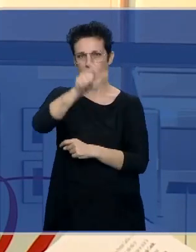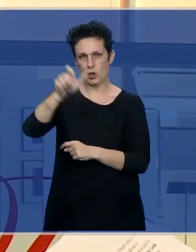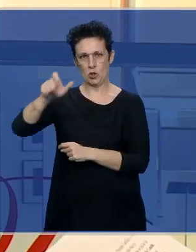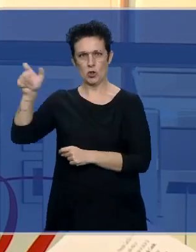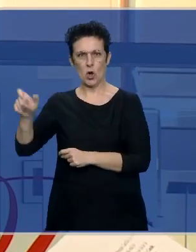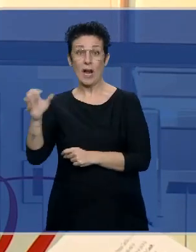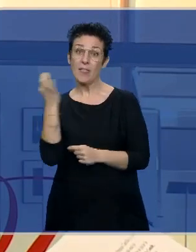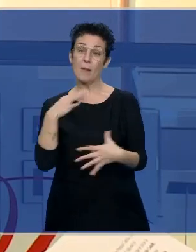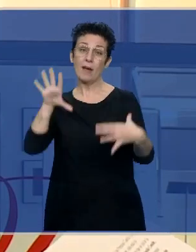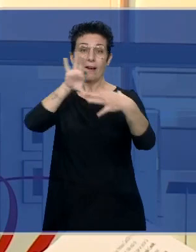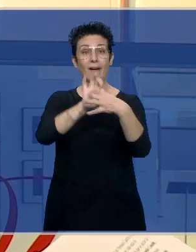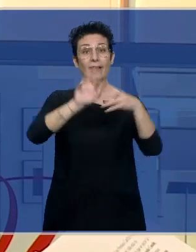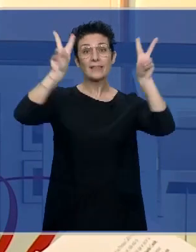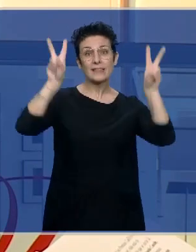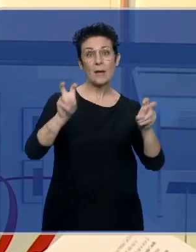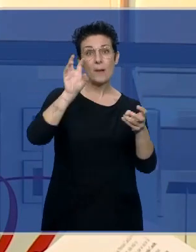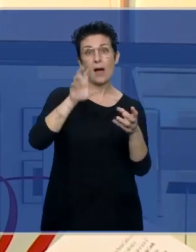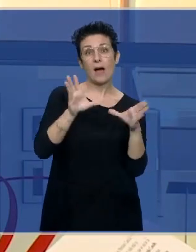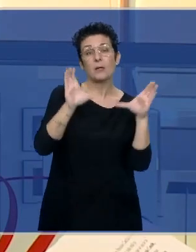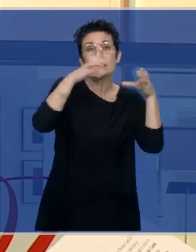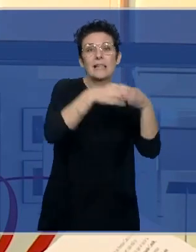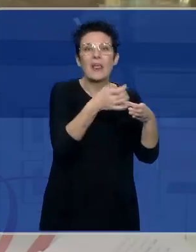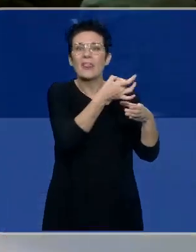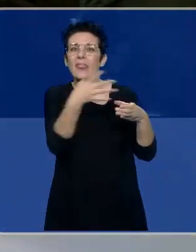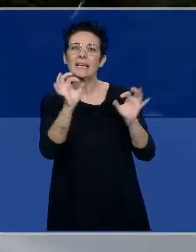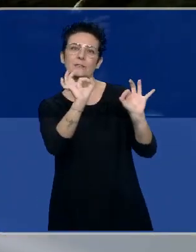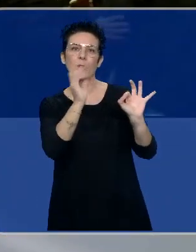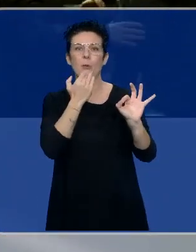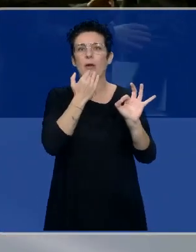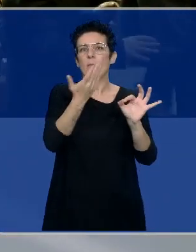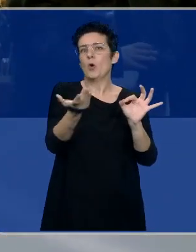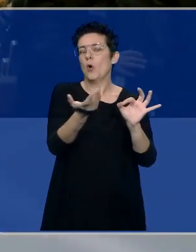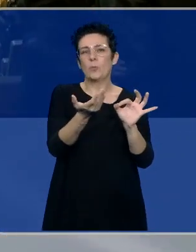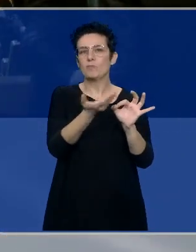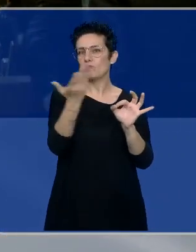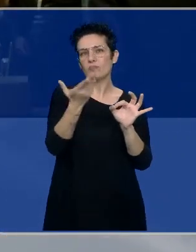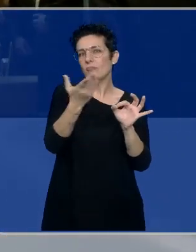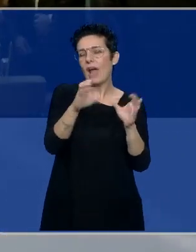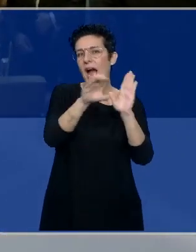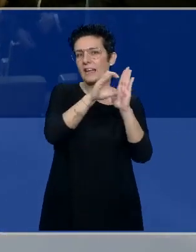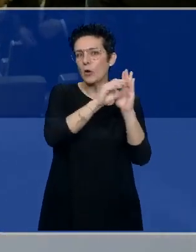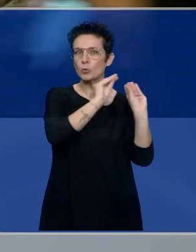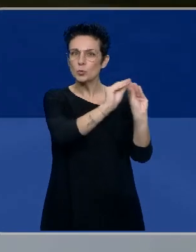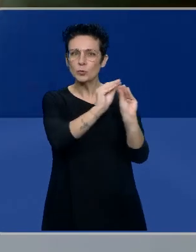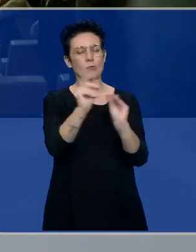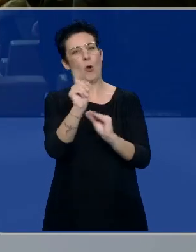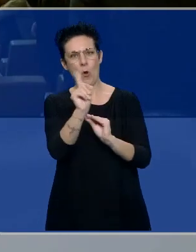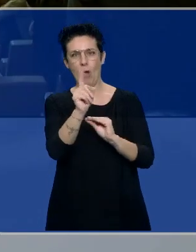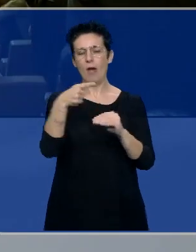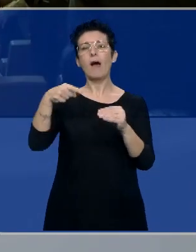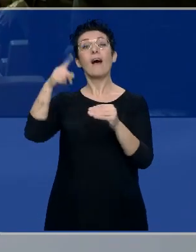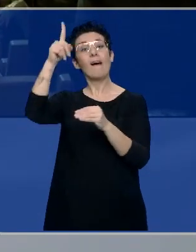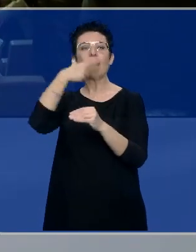No tienen que estar encasilladas en ningún ámbito, en ninguna categoría. Entonces eso, claro, te da una